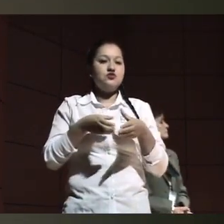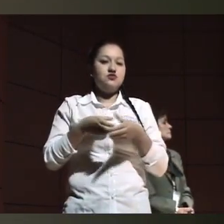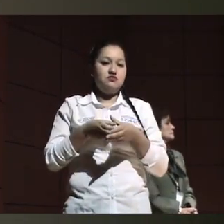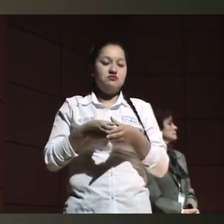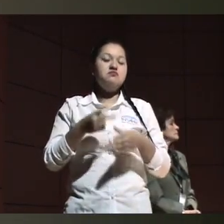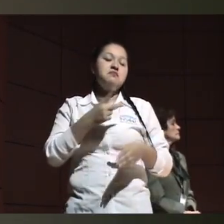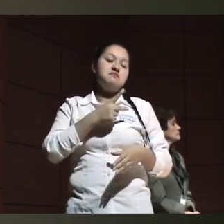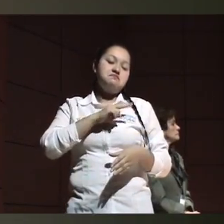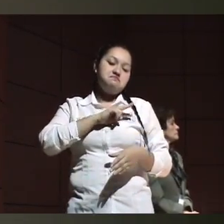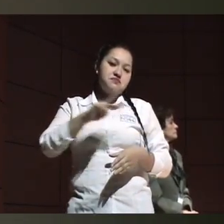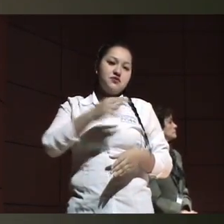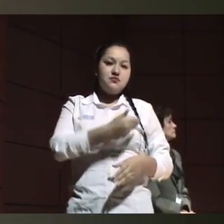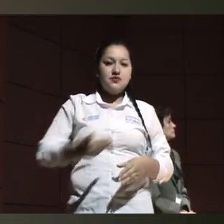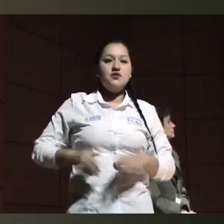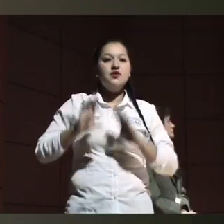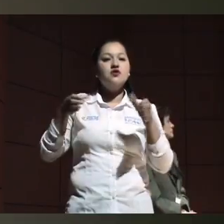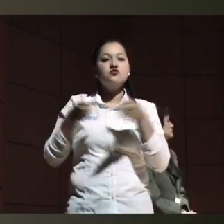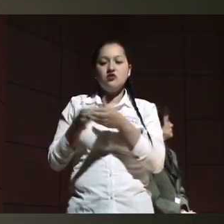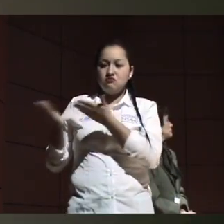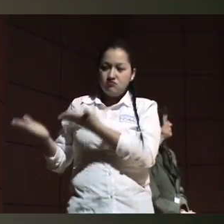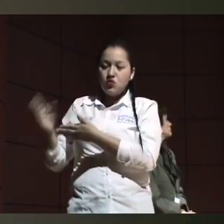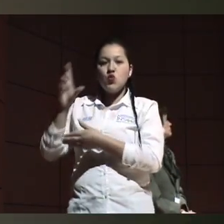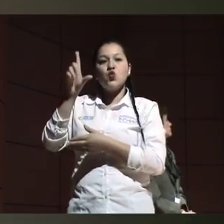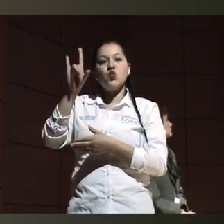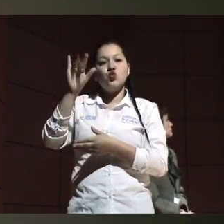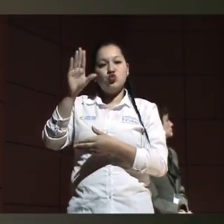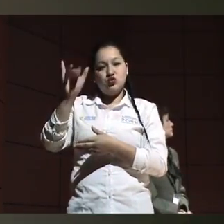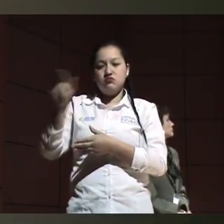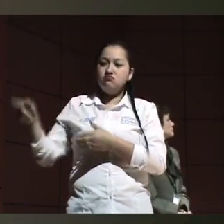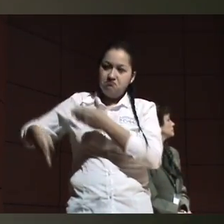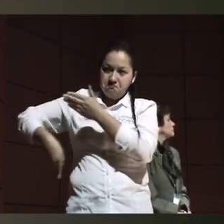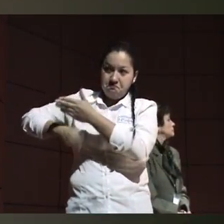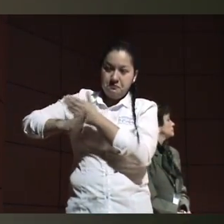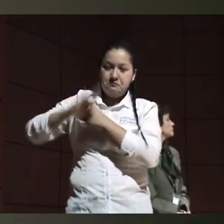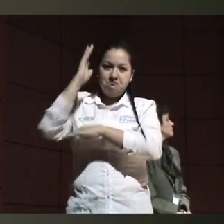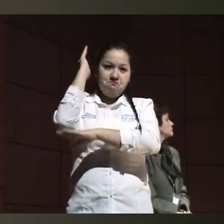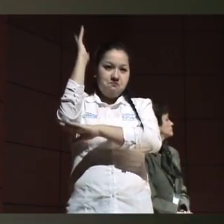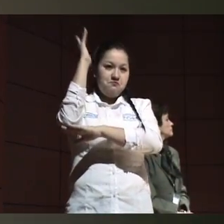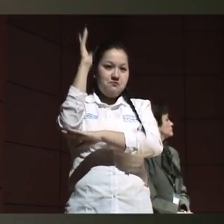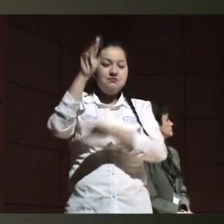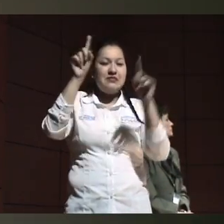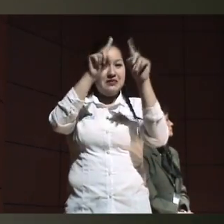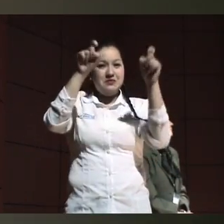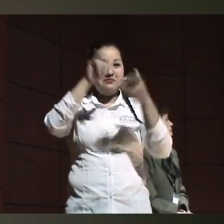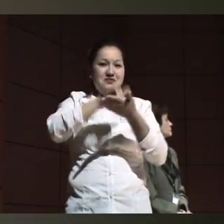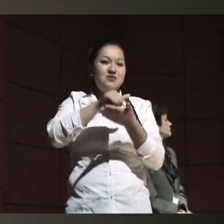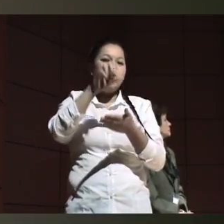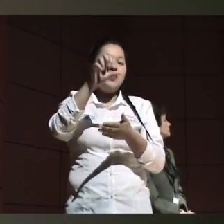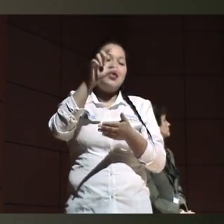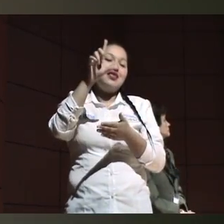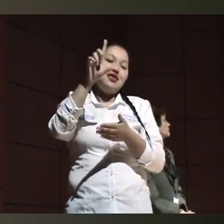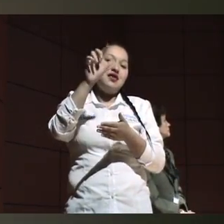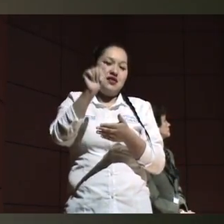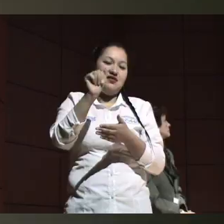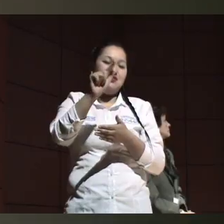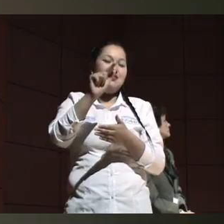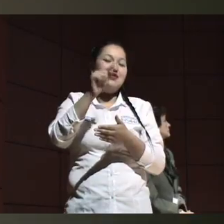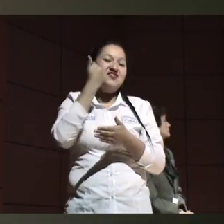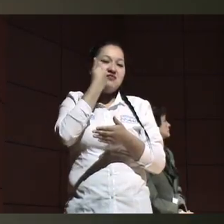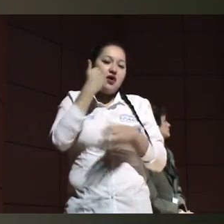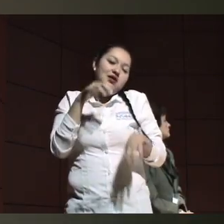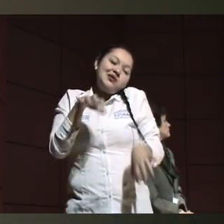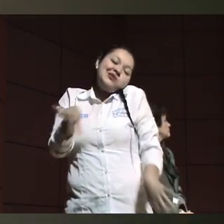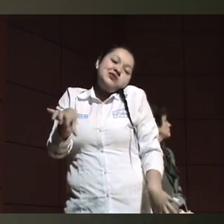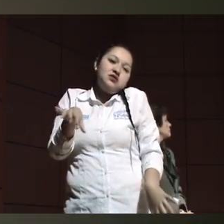vicepresidenta de la asociación y ella va a continuar con la presentación con lo que tiene que ver con nuestro sistema de salud y cómo nos